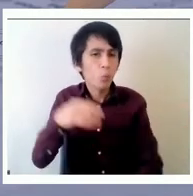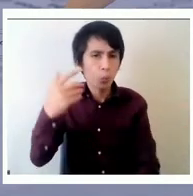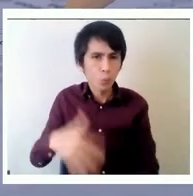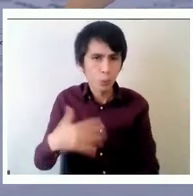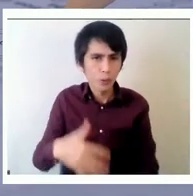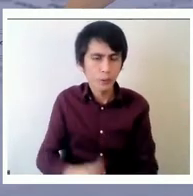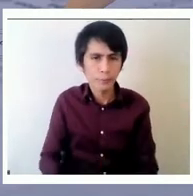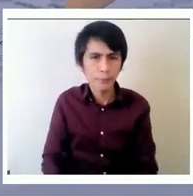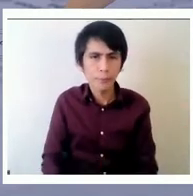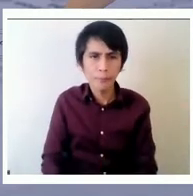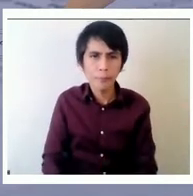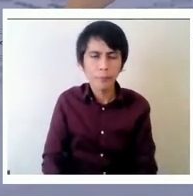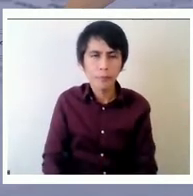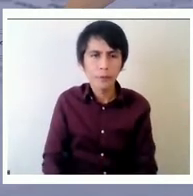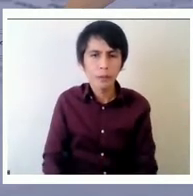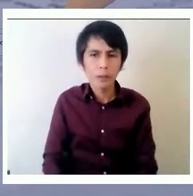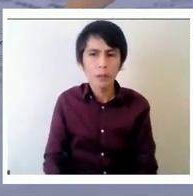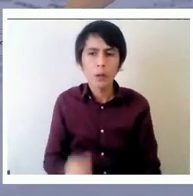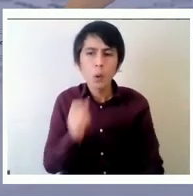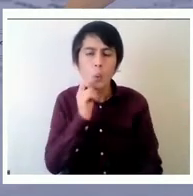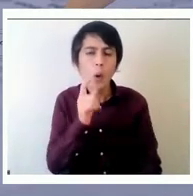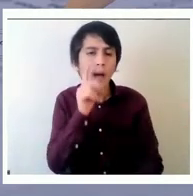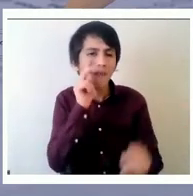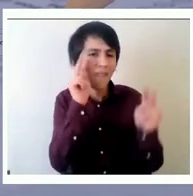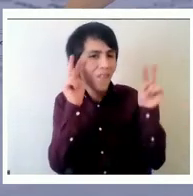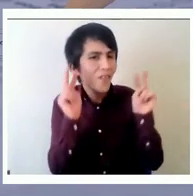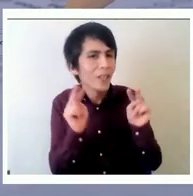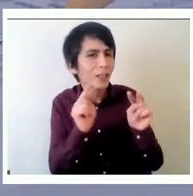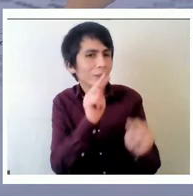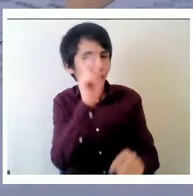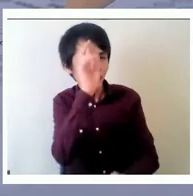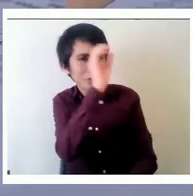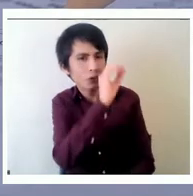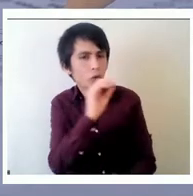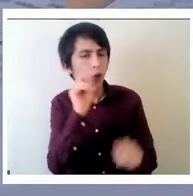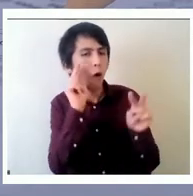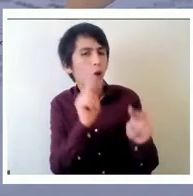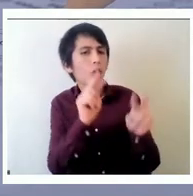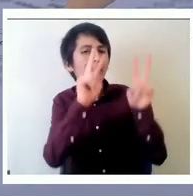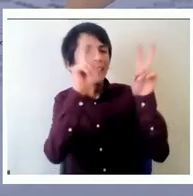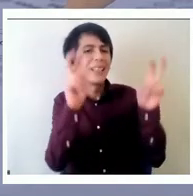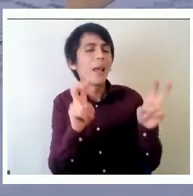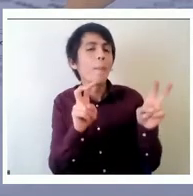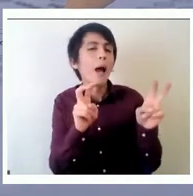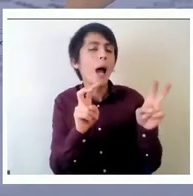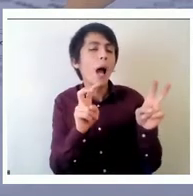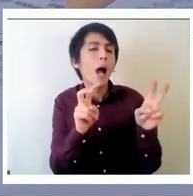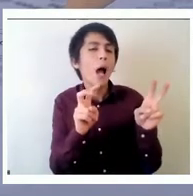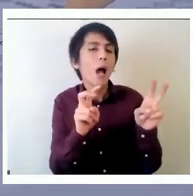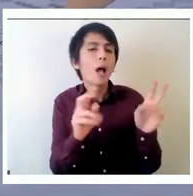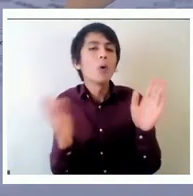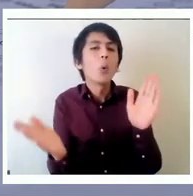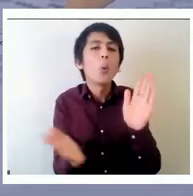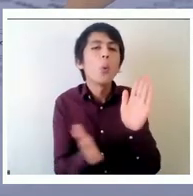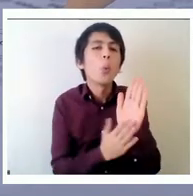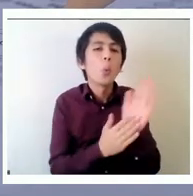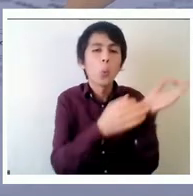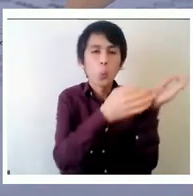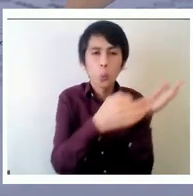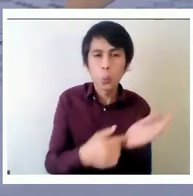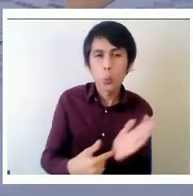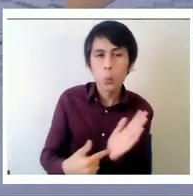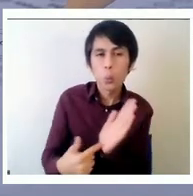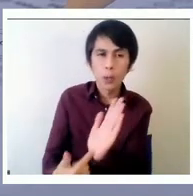términos de la visión de la rendición de cuentas es que la